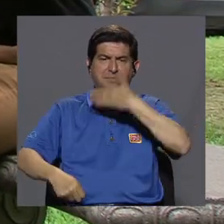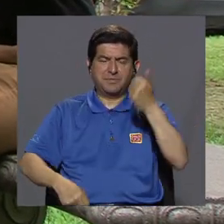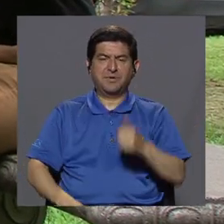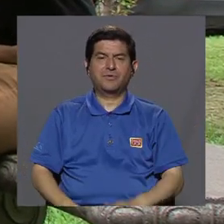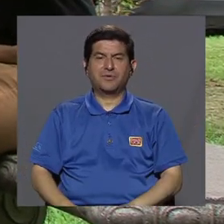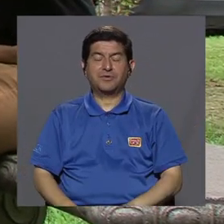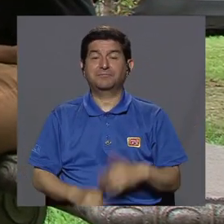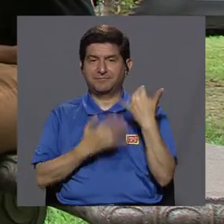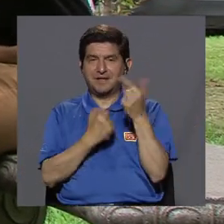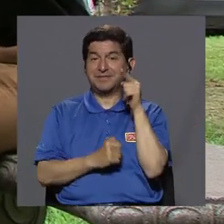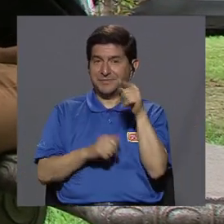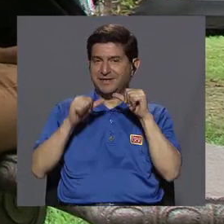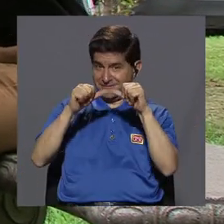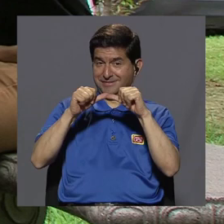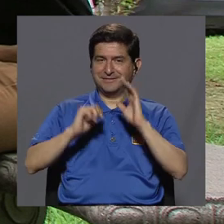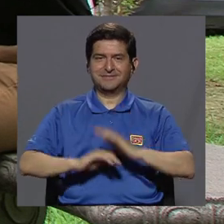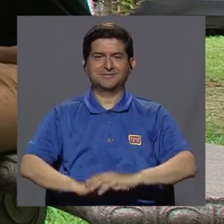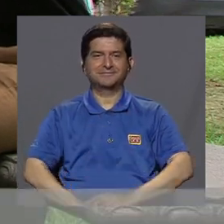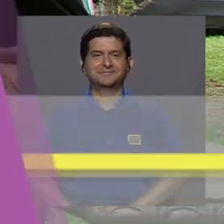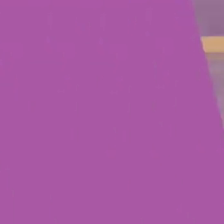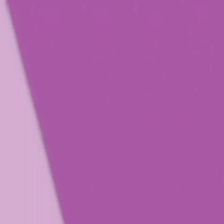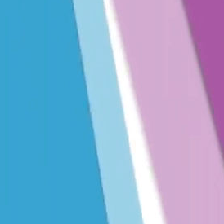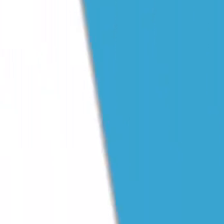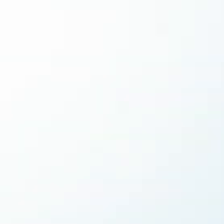continúen con más de un mundo, los esperamos.